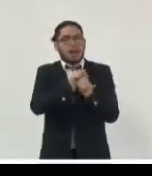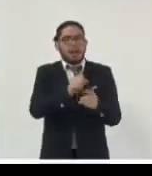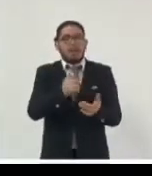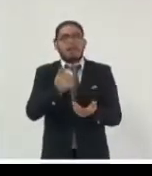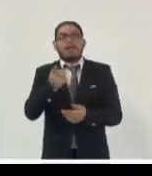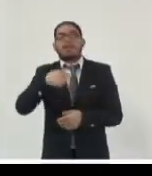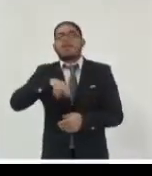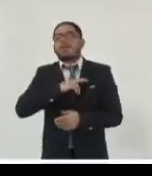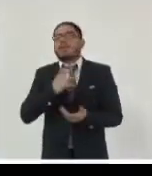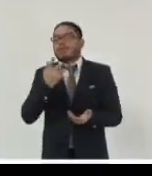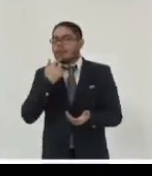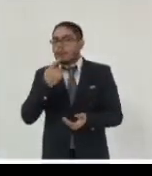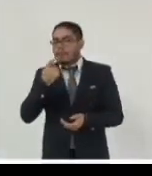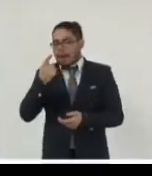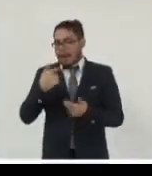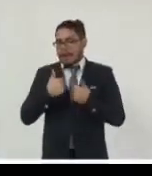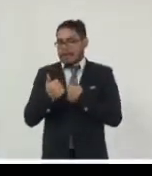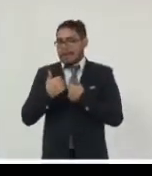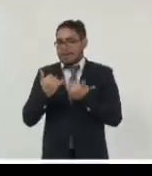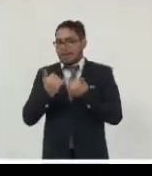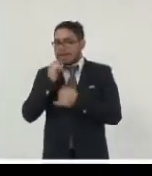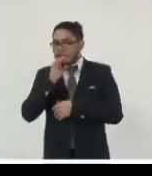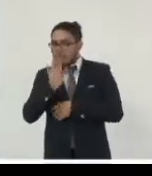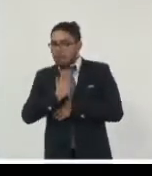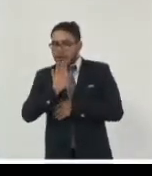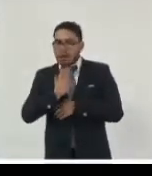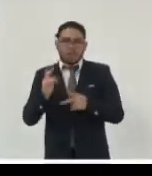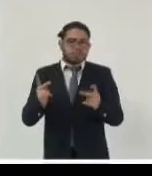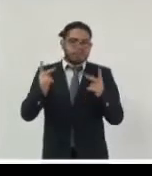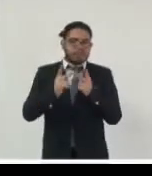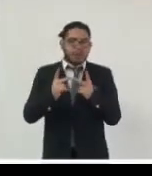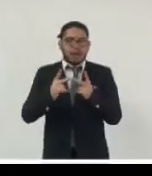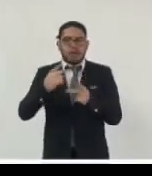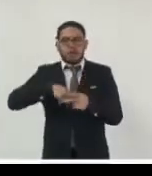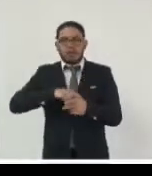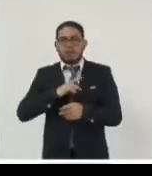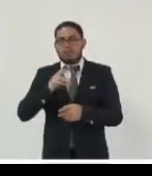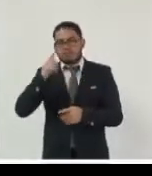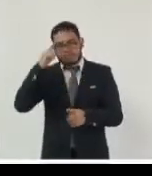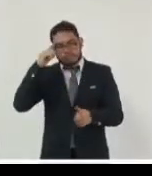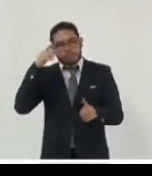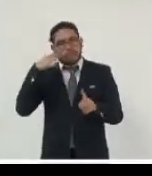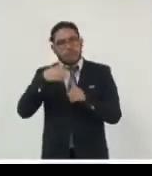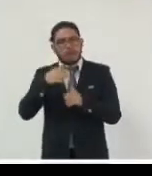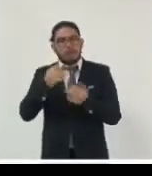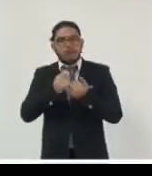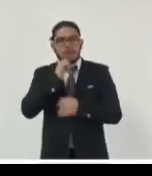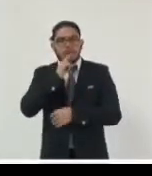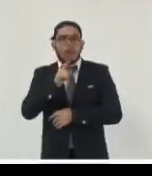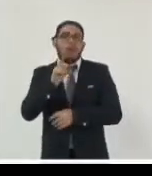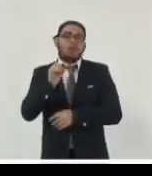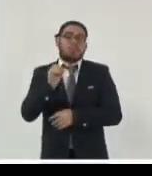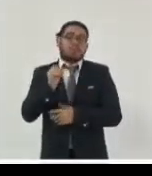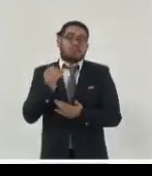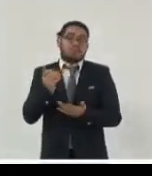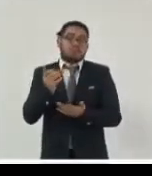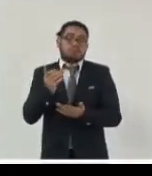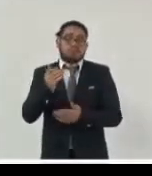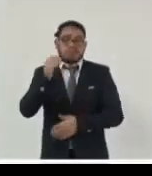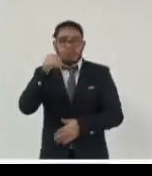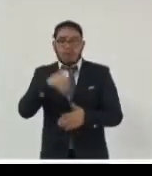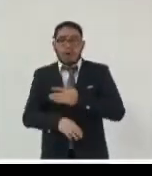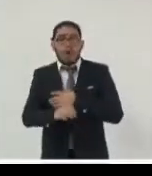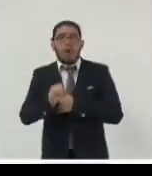nuestras herramientas o terminaremos como el gatito bien interesado y para ellos